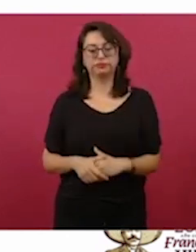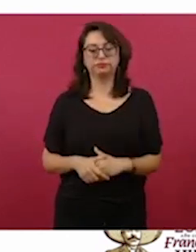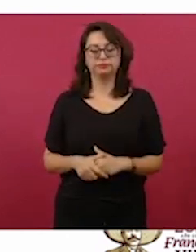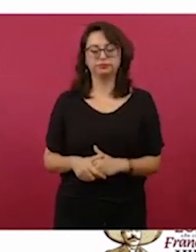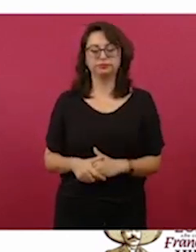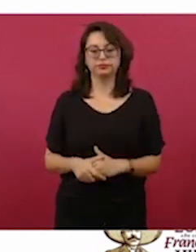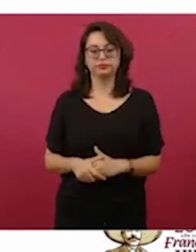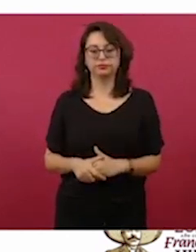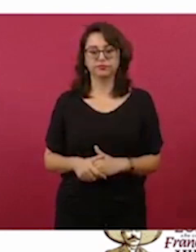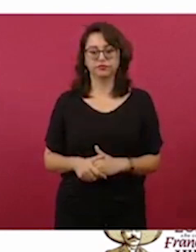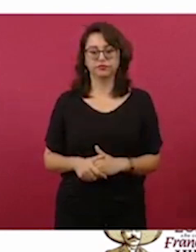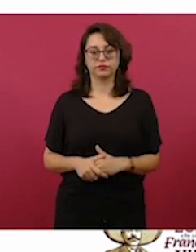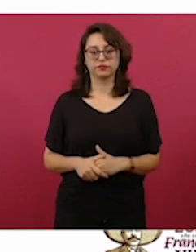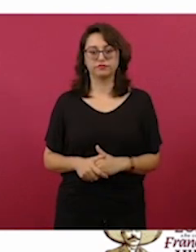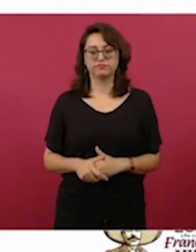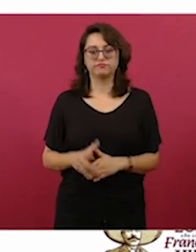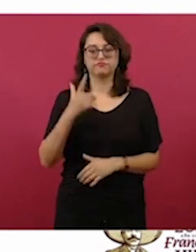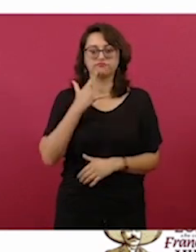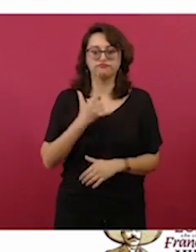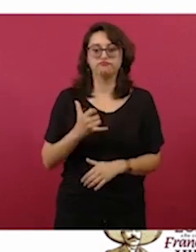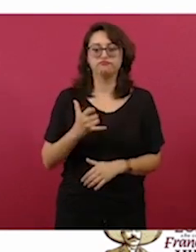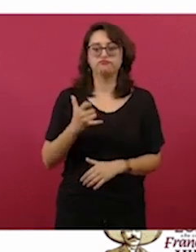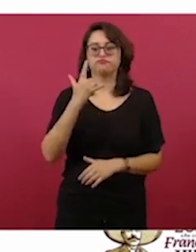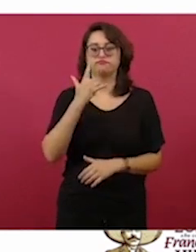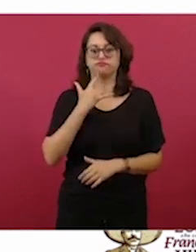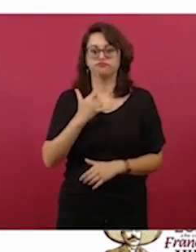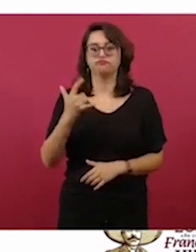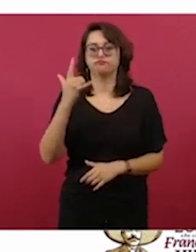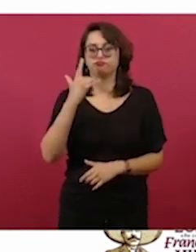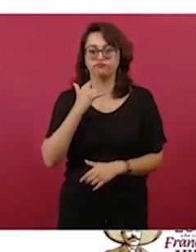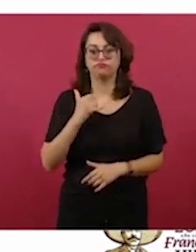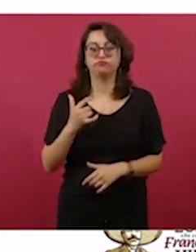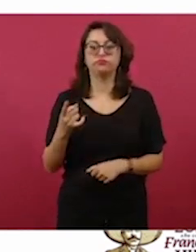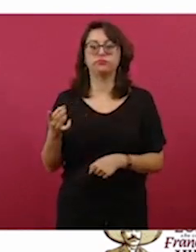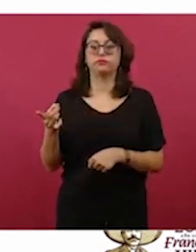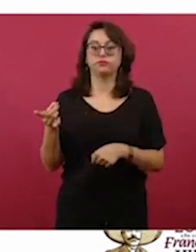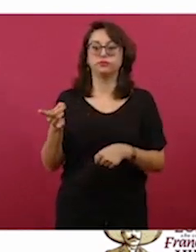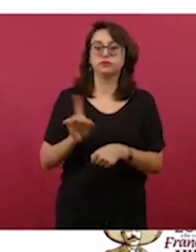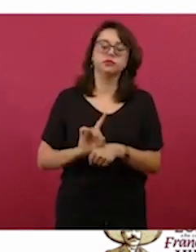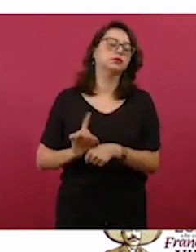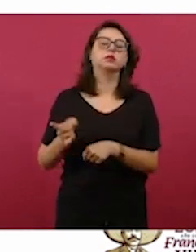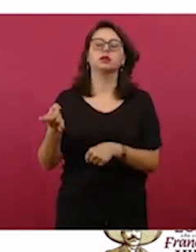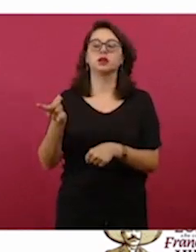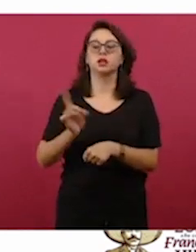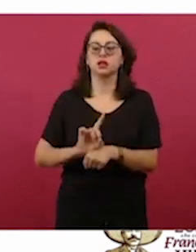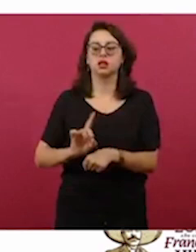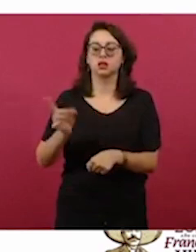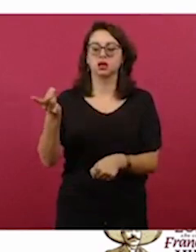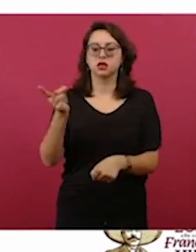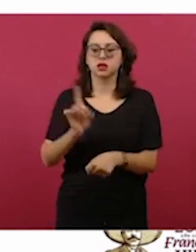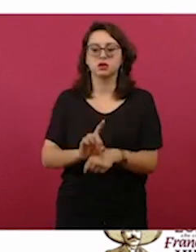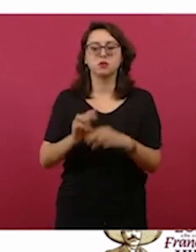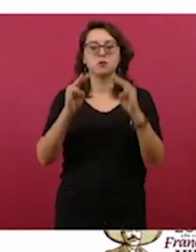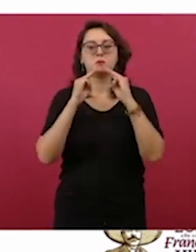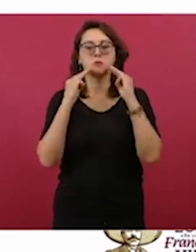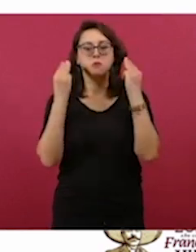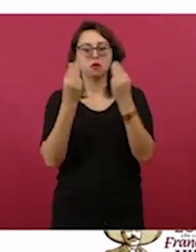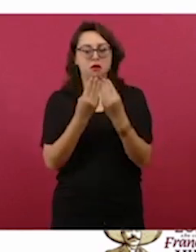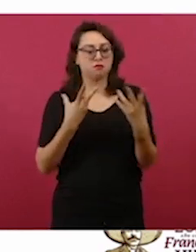Con el trabajo diario, sin contubernios,